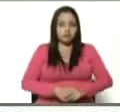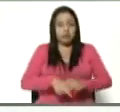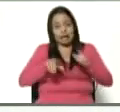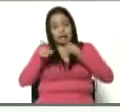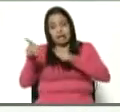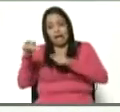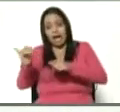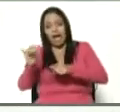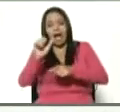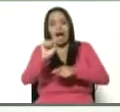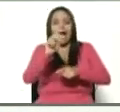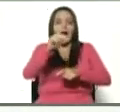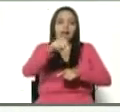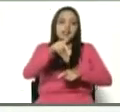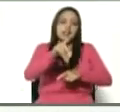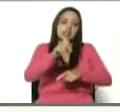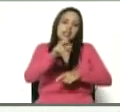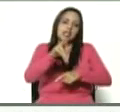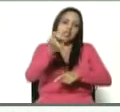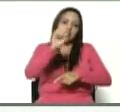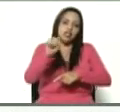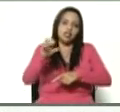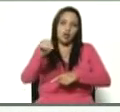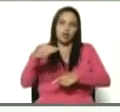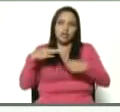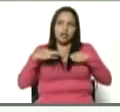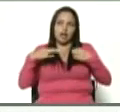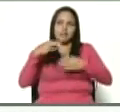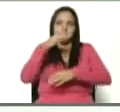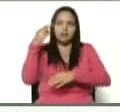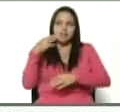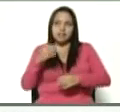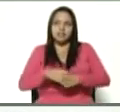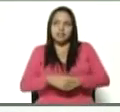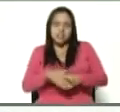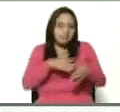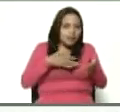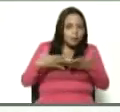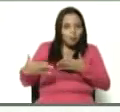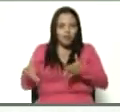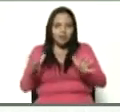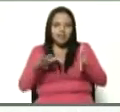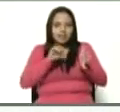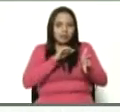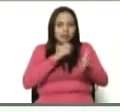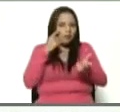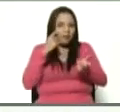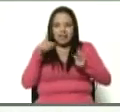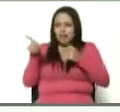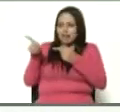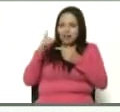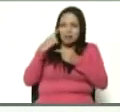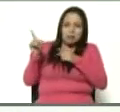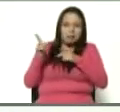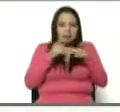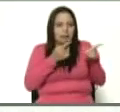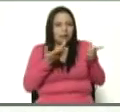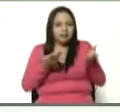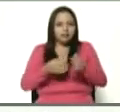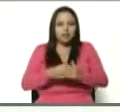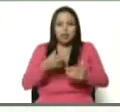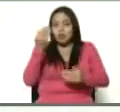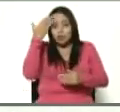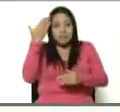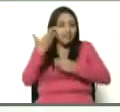Rodríguez hablando con alguien al lado. Camisa amarilla. Se mueve nervioso. Mira a la izquierda. Mira a la derecha. No